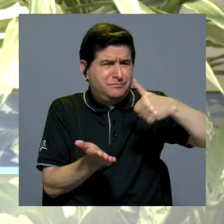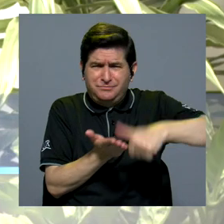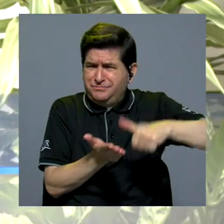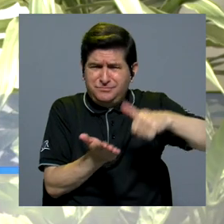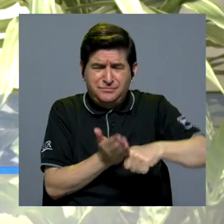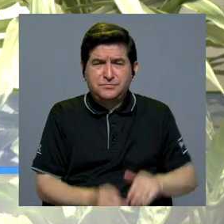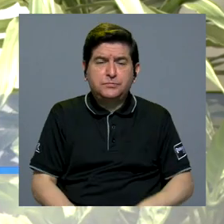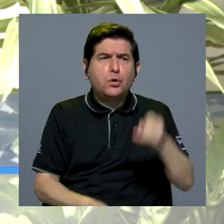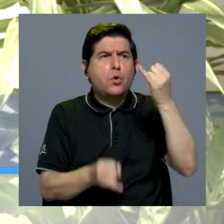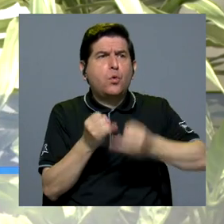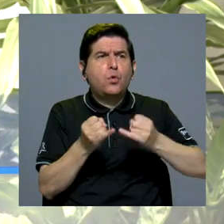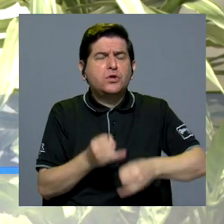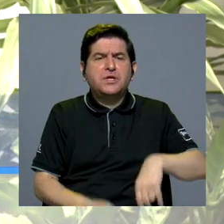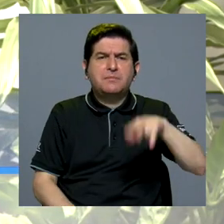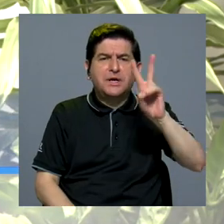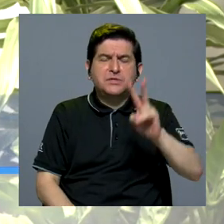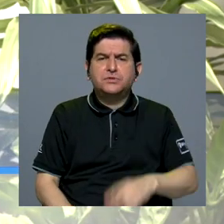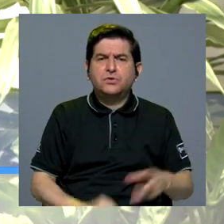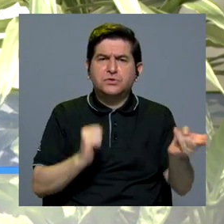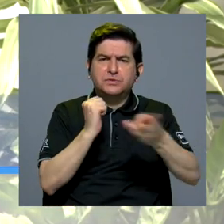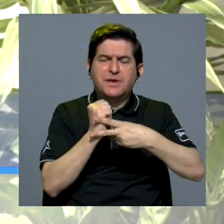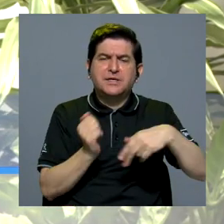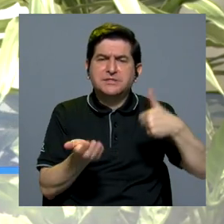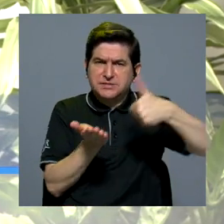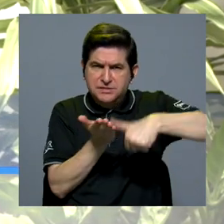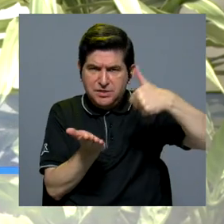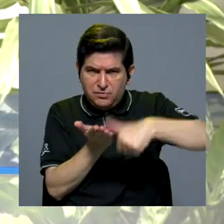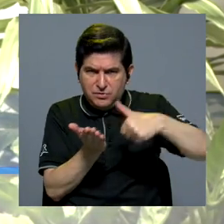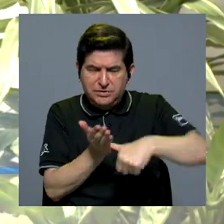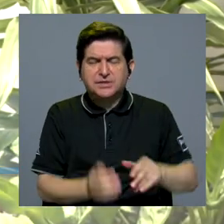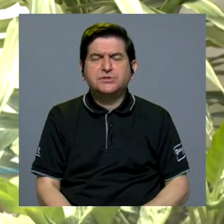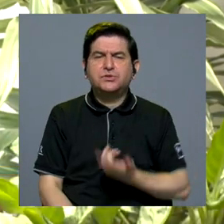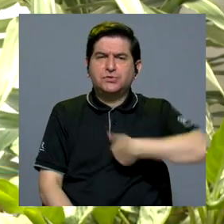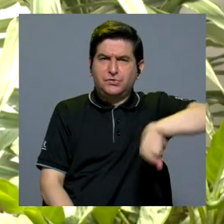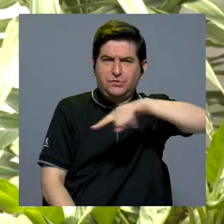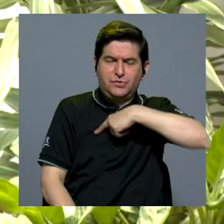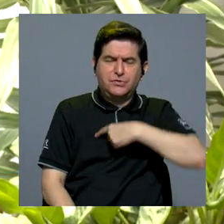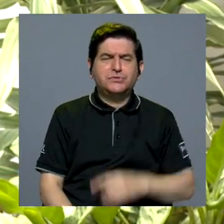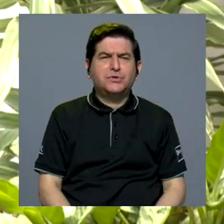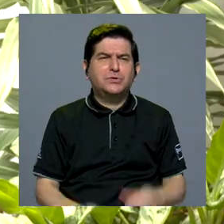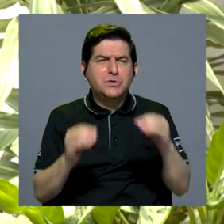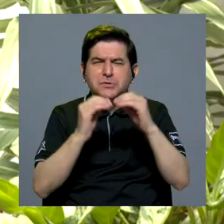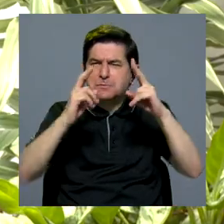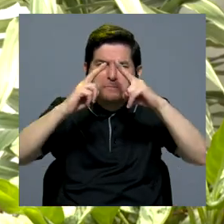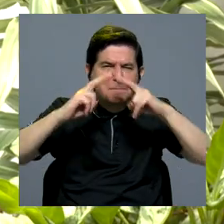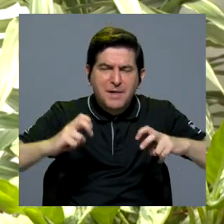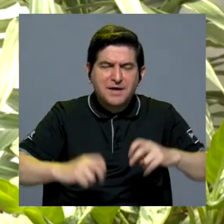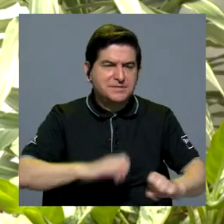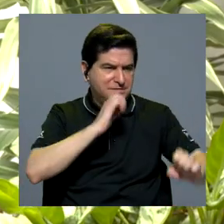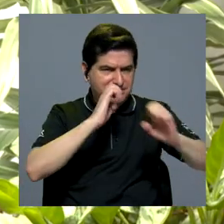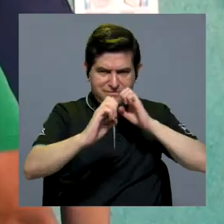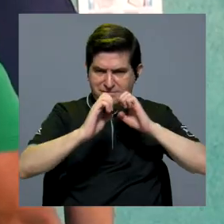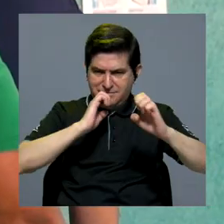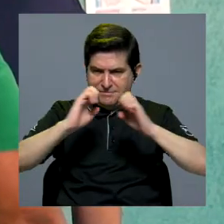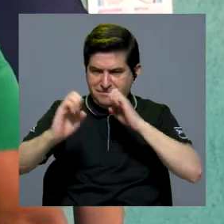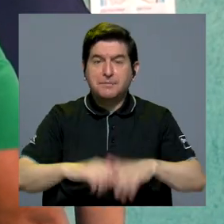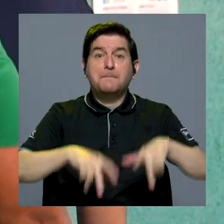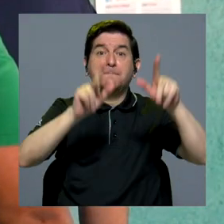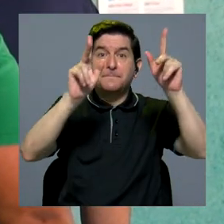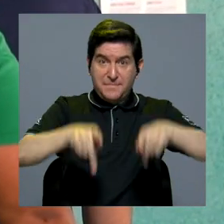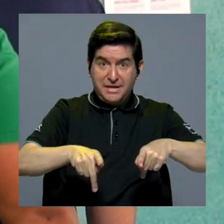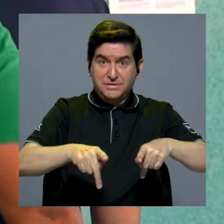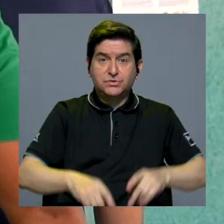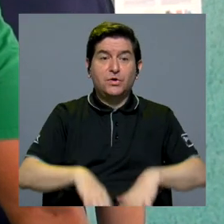en las últimas dos rondas electorales decidimos ir más allá y entrevistar a las